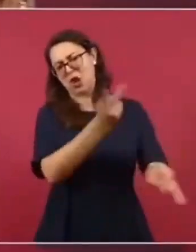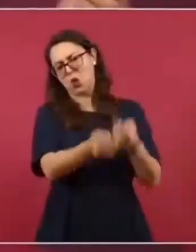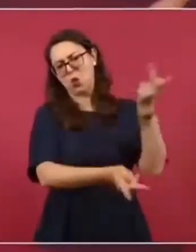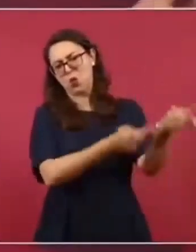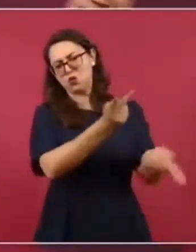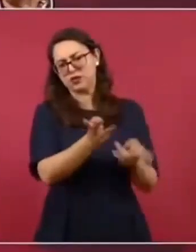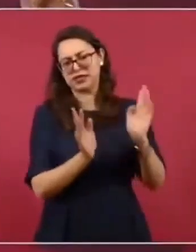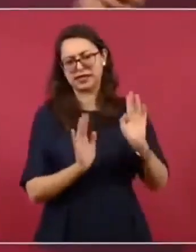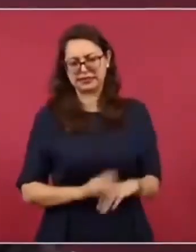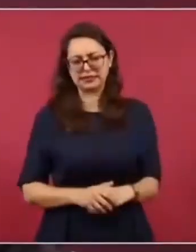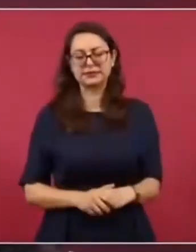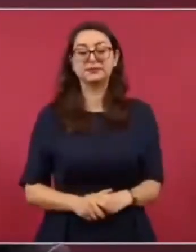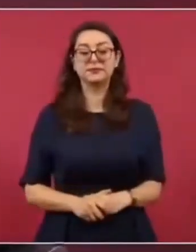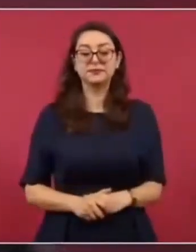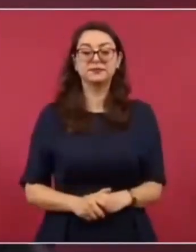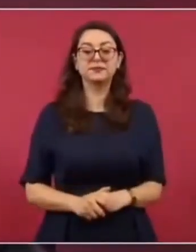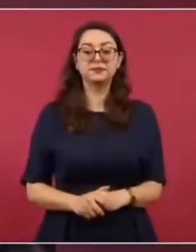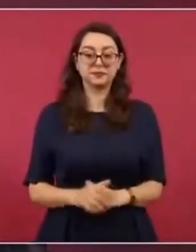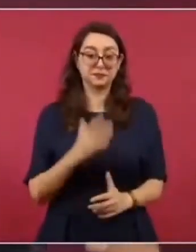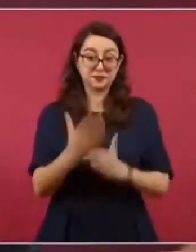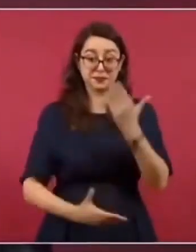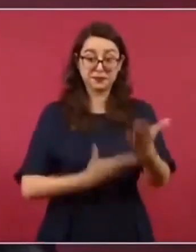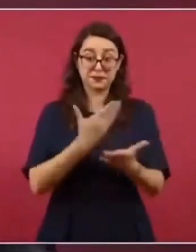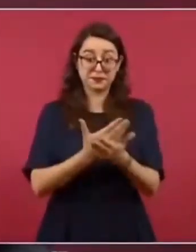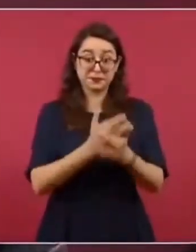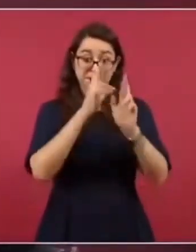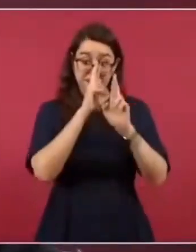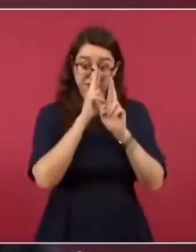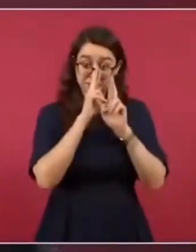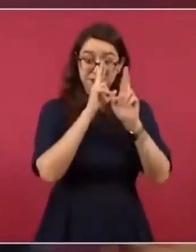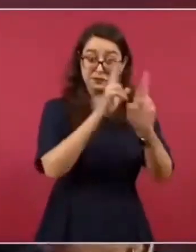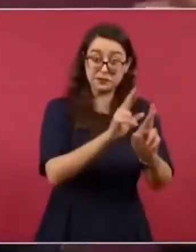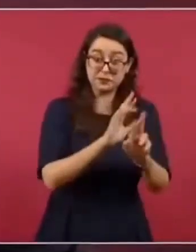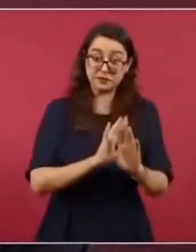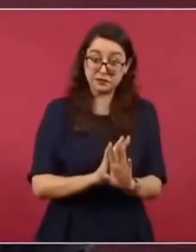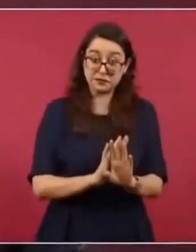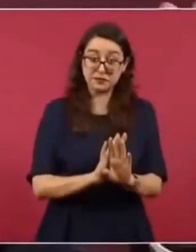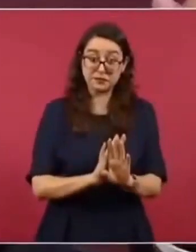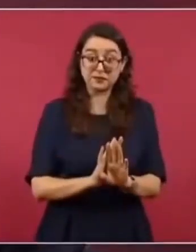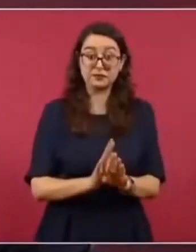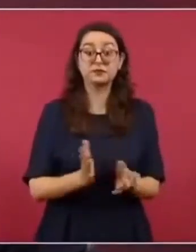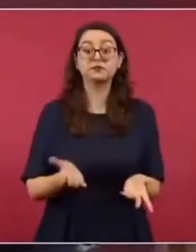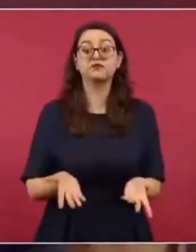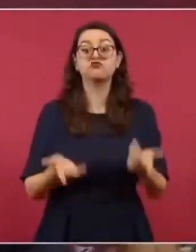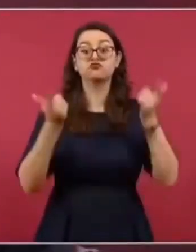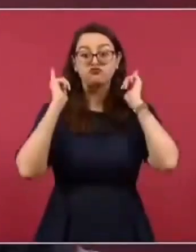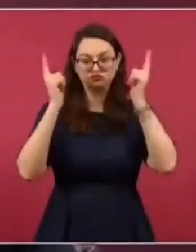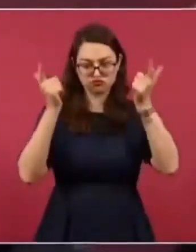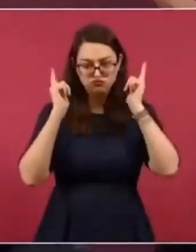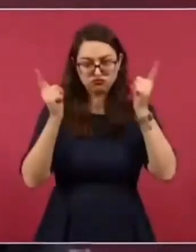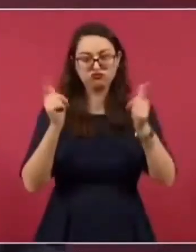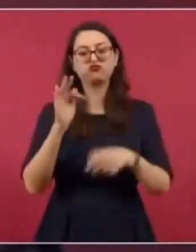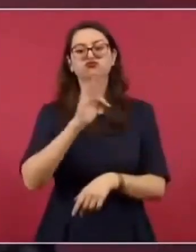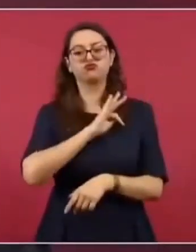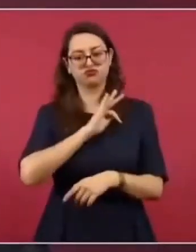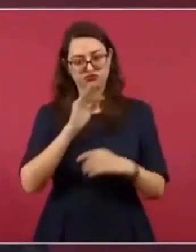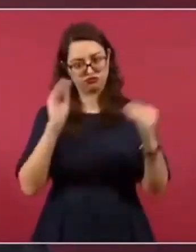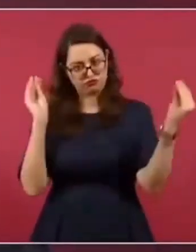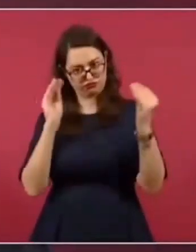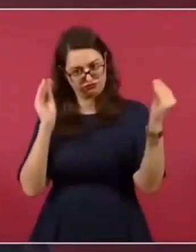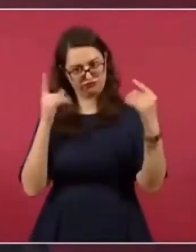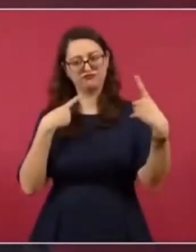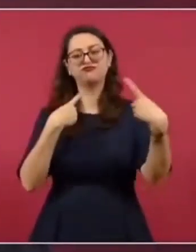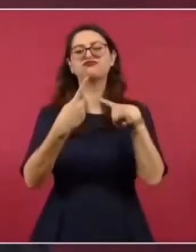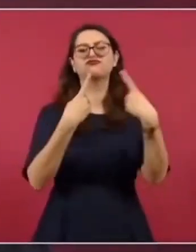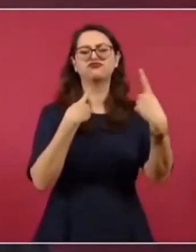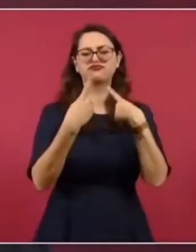y que además, lo digo con todo respeto, me gustaría aún así a distancia seguir polemizando con